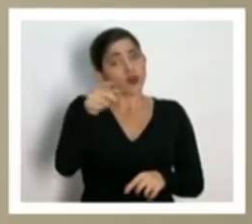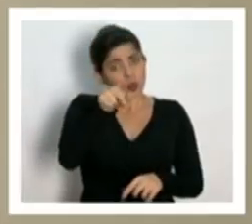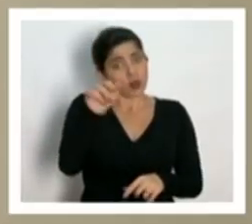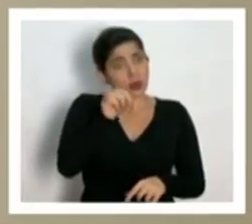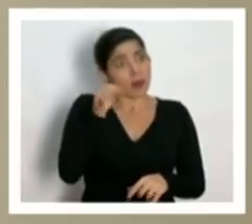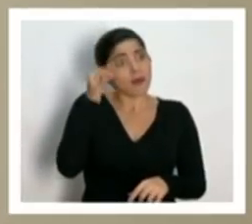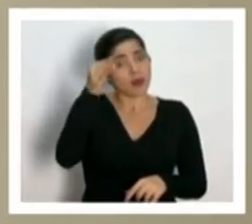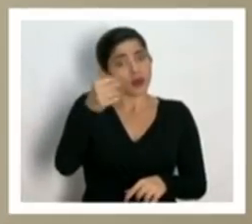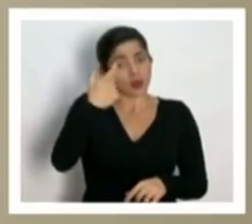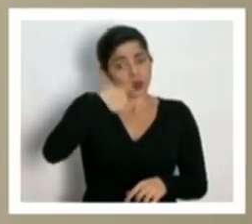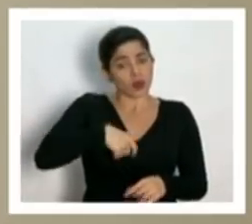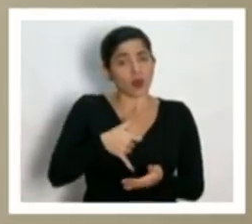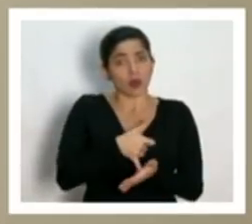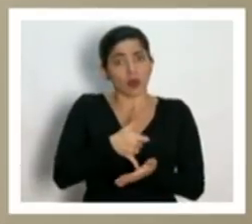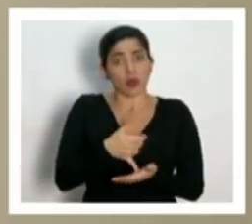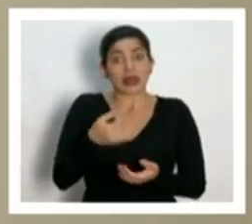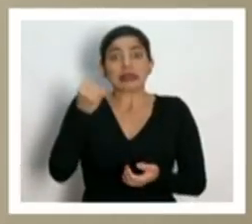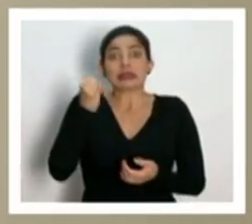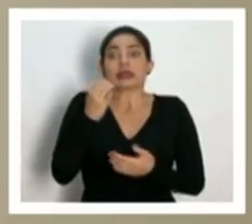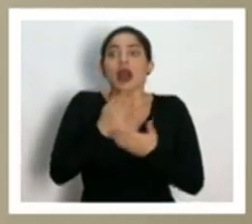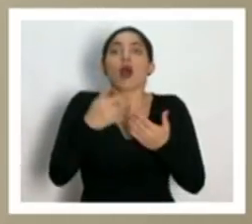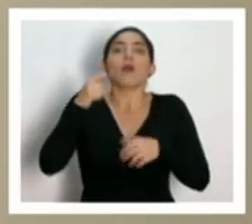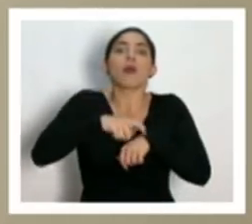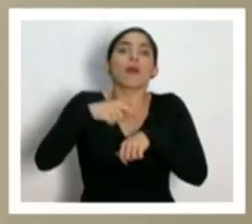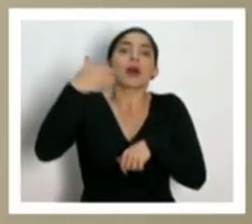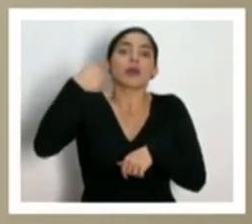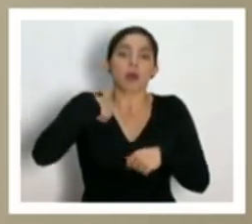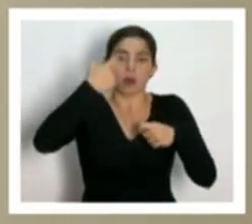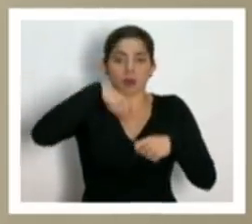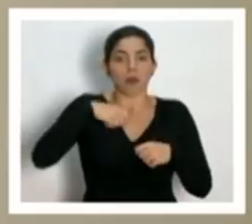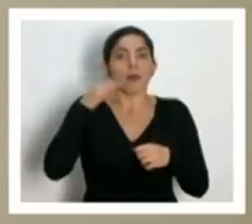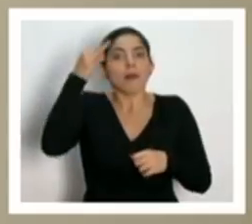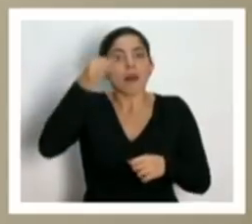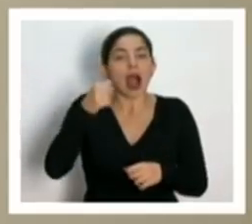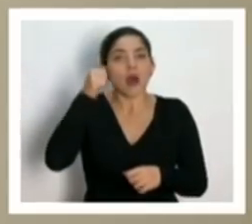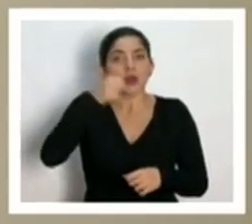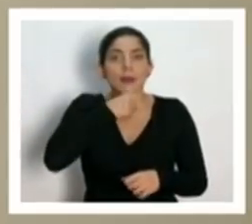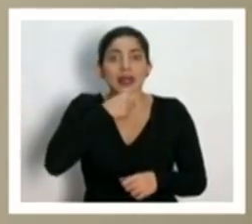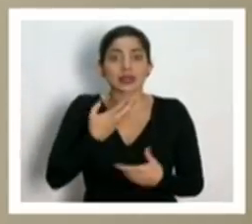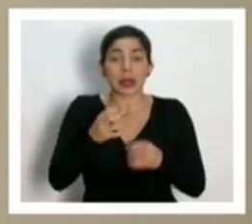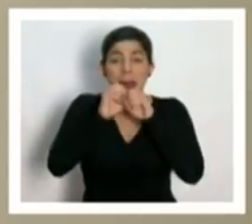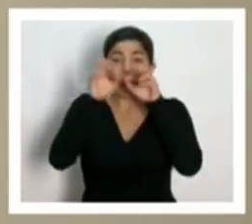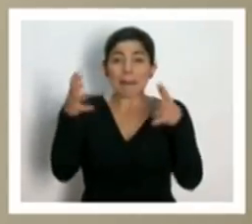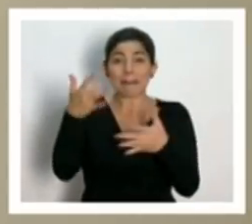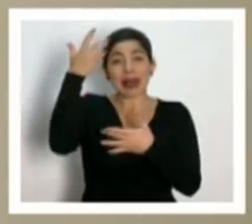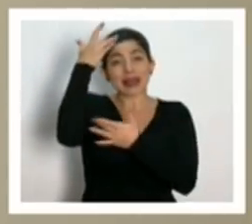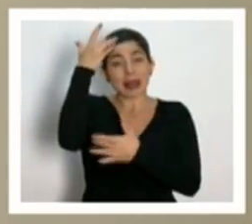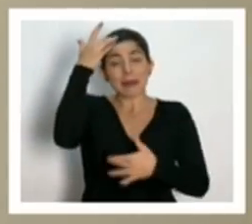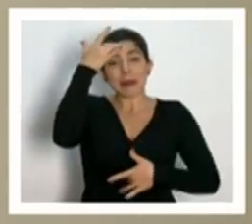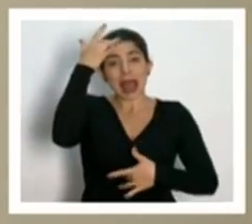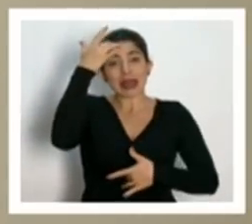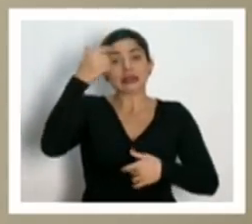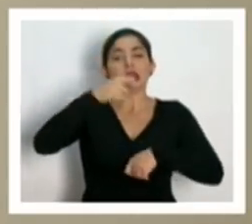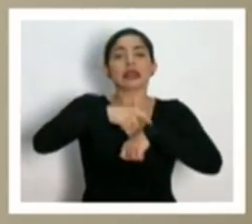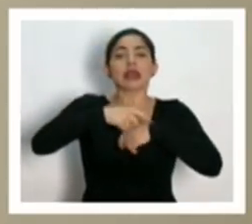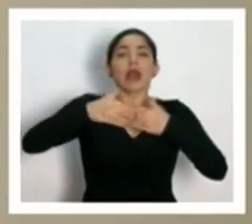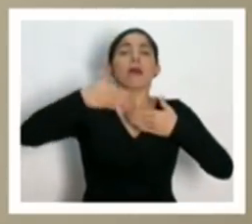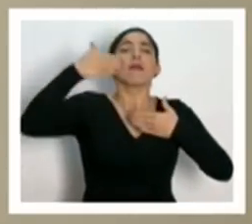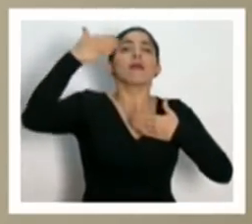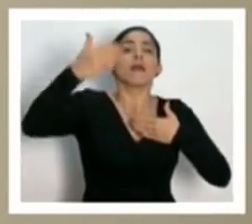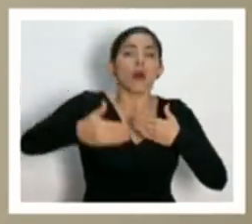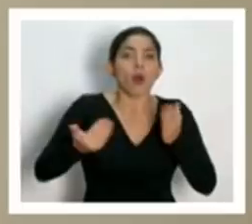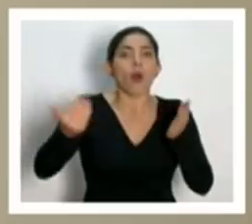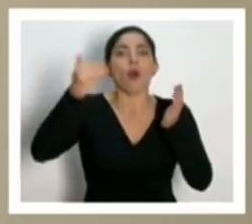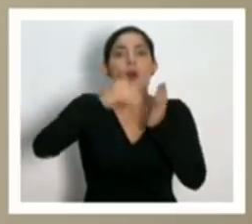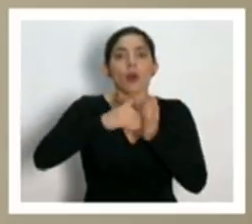ese grupo con solamente el hecho de que en algún momento vamos a ser adultos mayores. y recordemos que las pandemias son cíclicas y que en algún momento nosotros vamos a querer